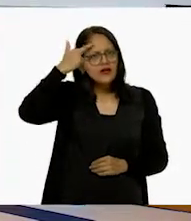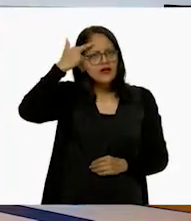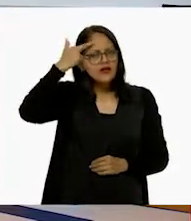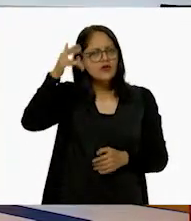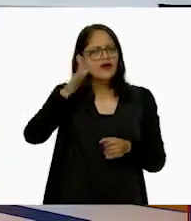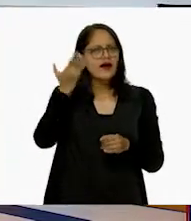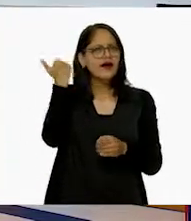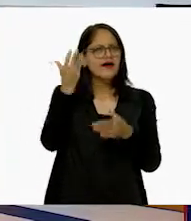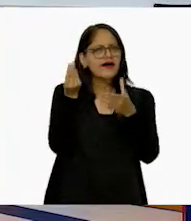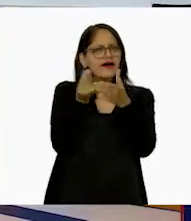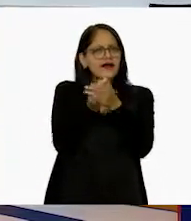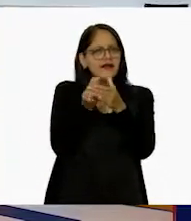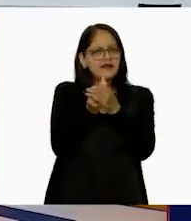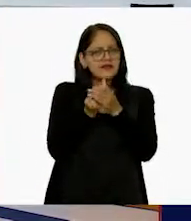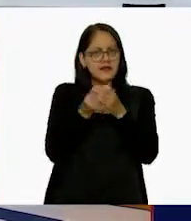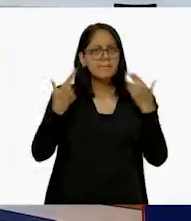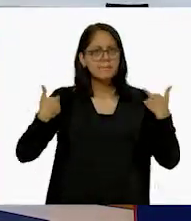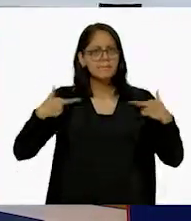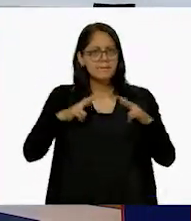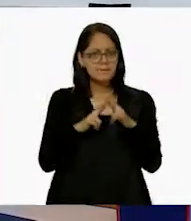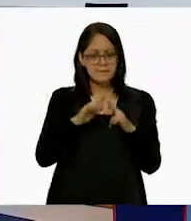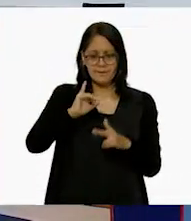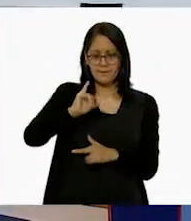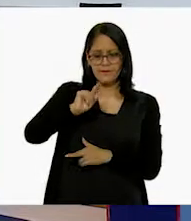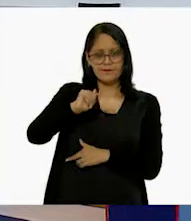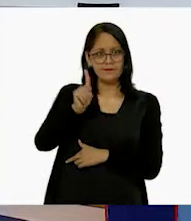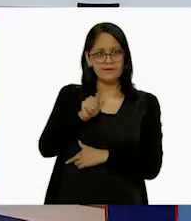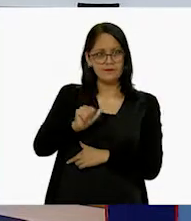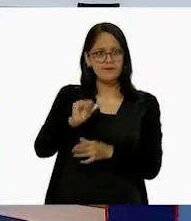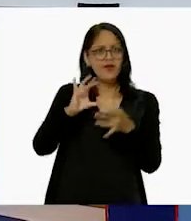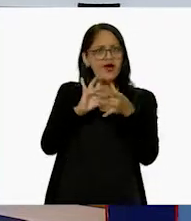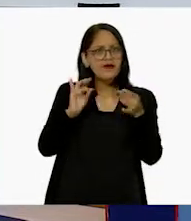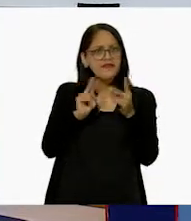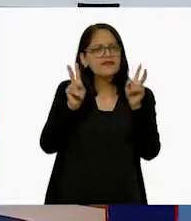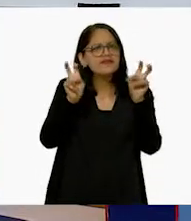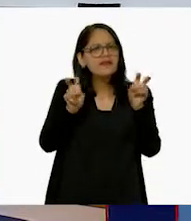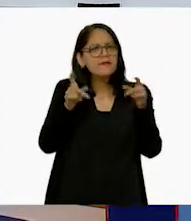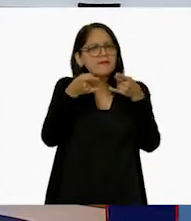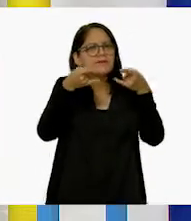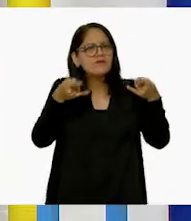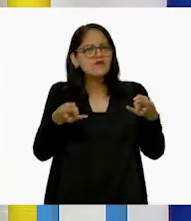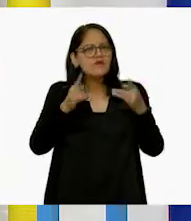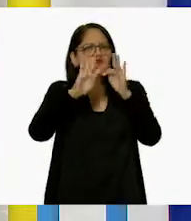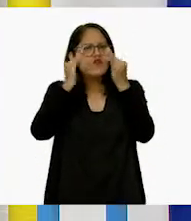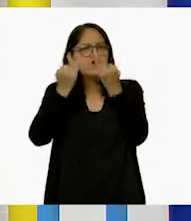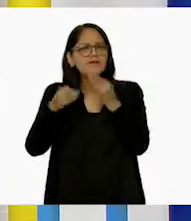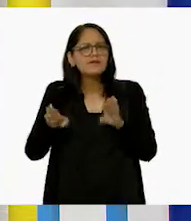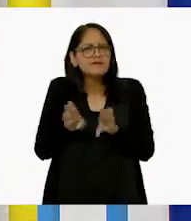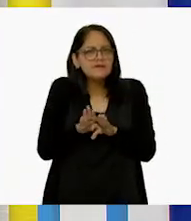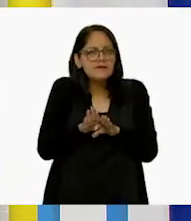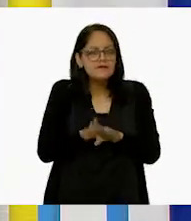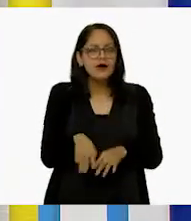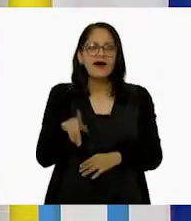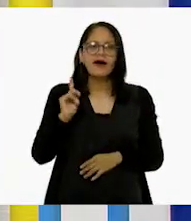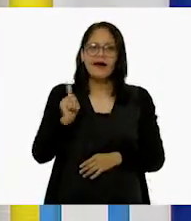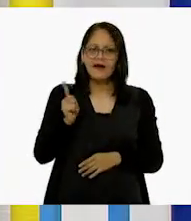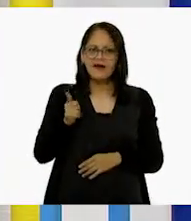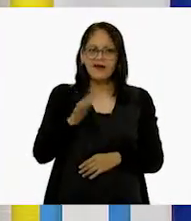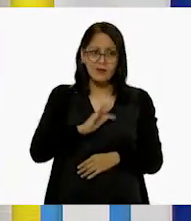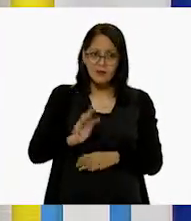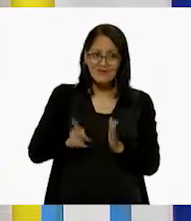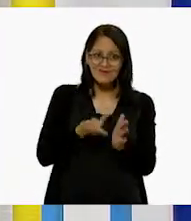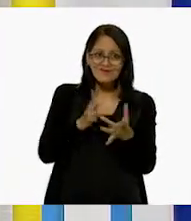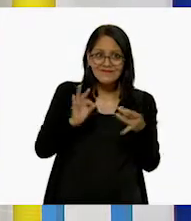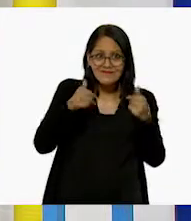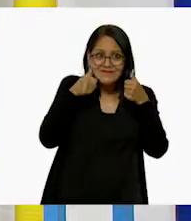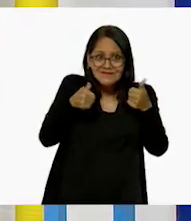clase en la que la maestra Itza nos contó la historia de las figuras? Ah, sí, pero ¿podemos escucharla una vez